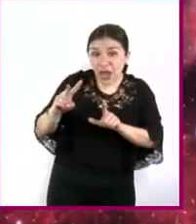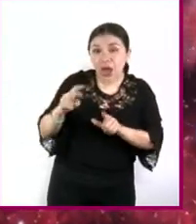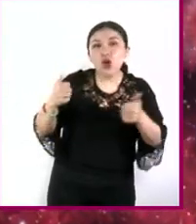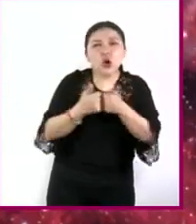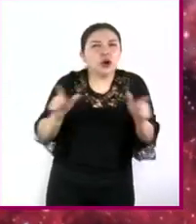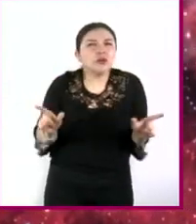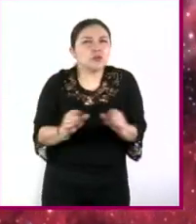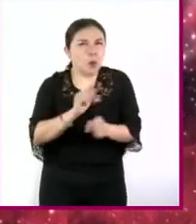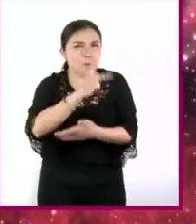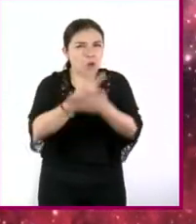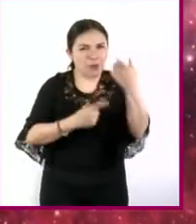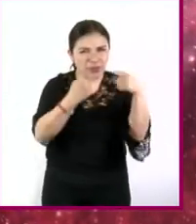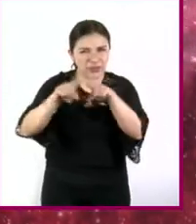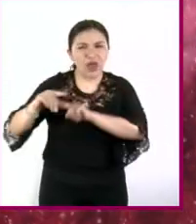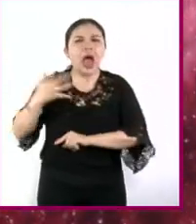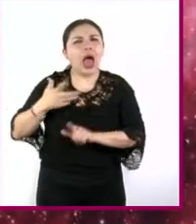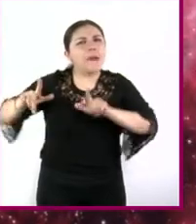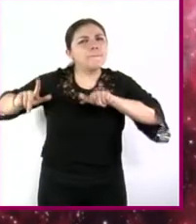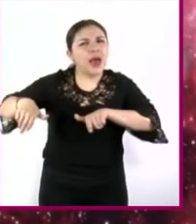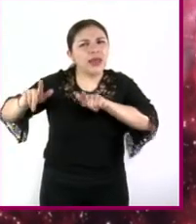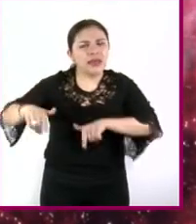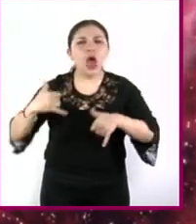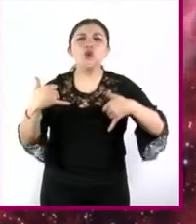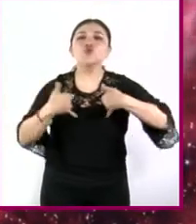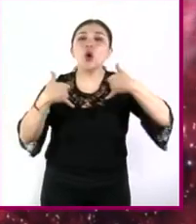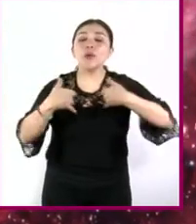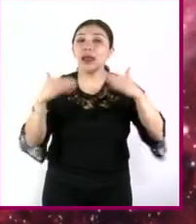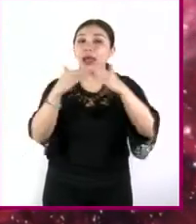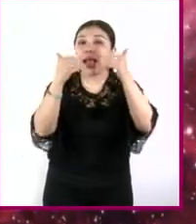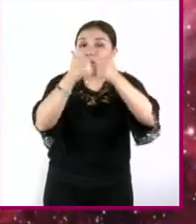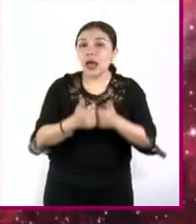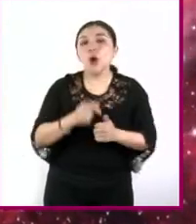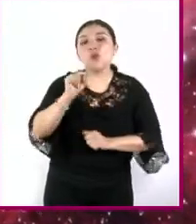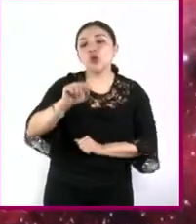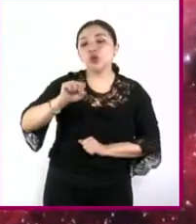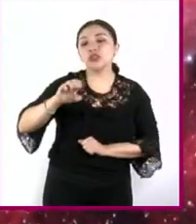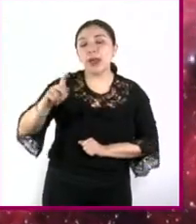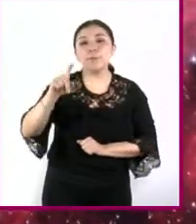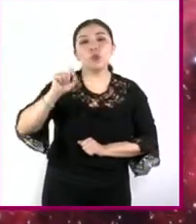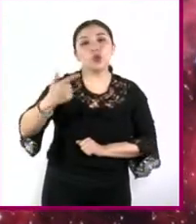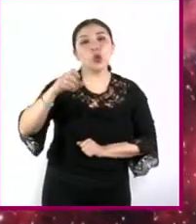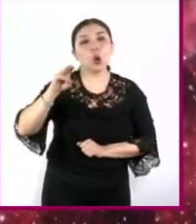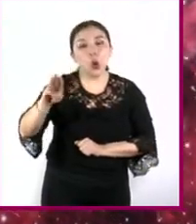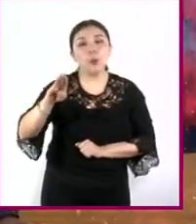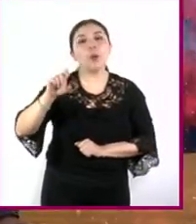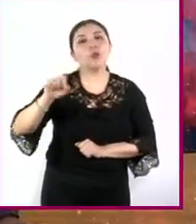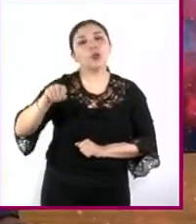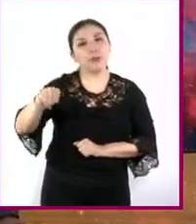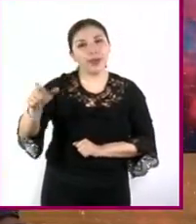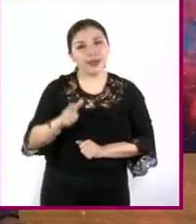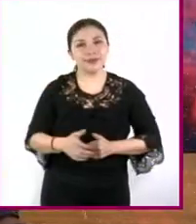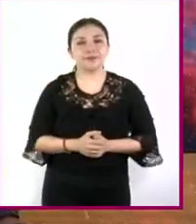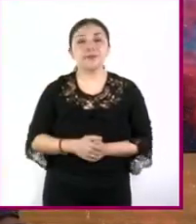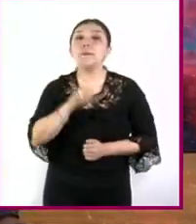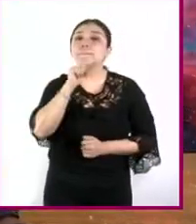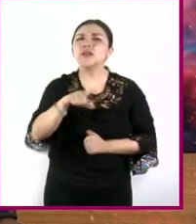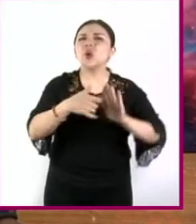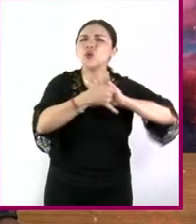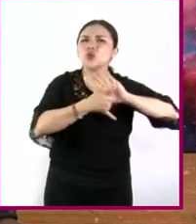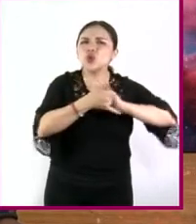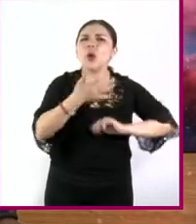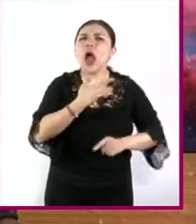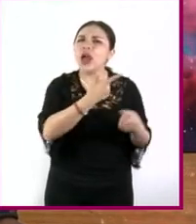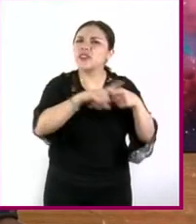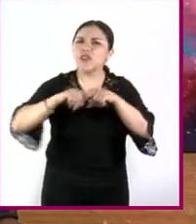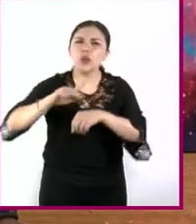síntesis de los programas están en la página jovenesencasa.cep.gov.mx Y en Youtube están todos